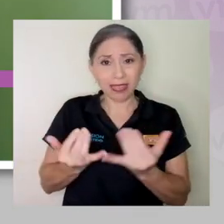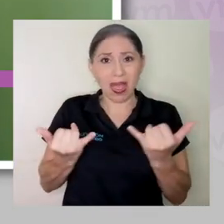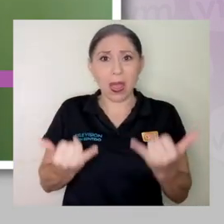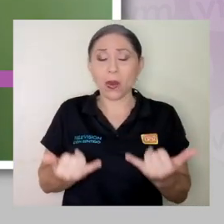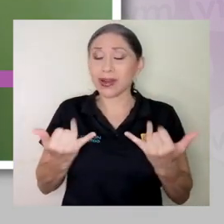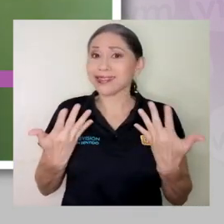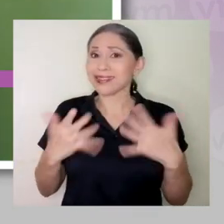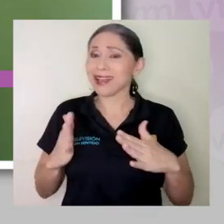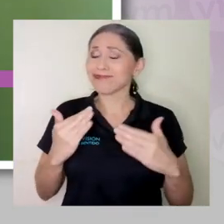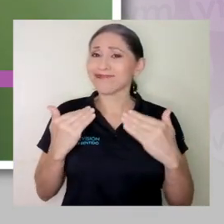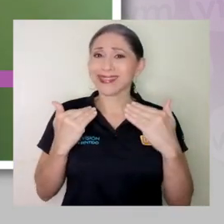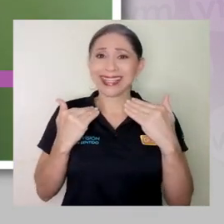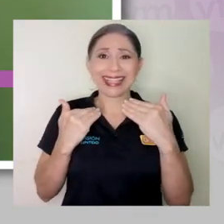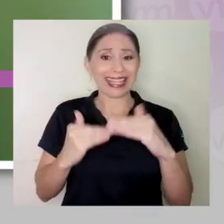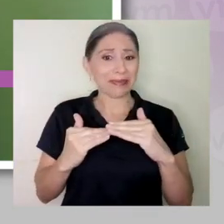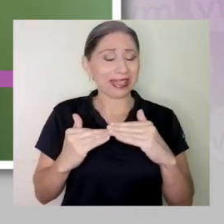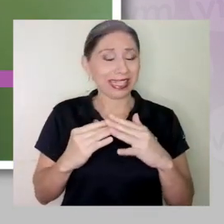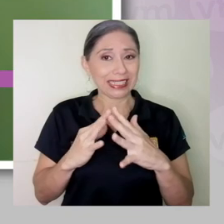hablábamos antes.